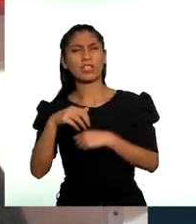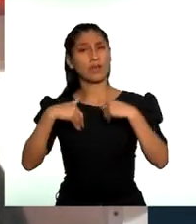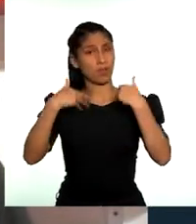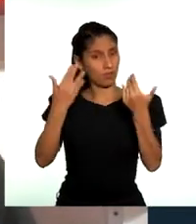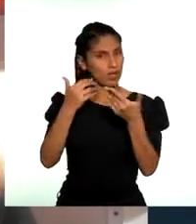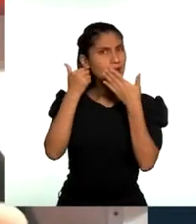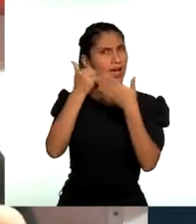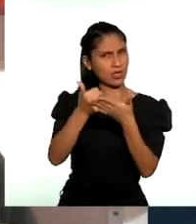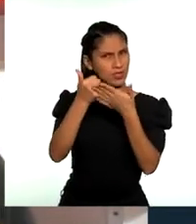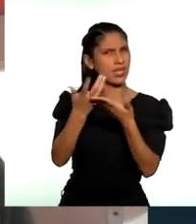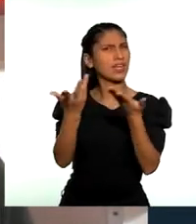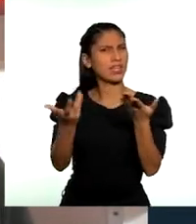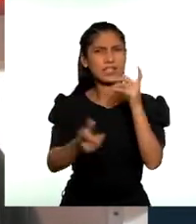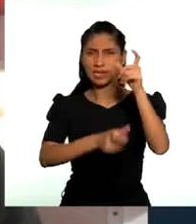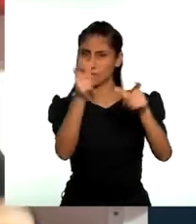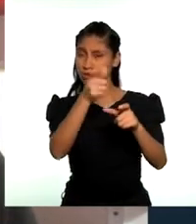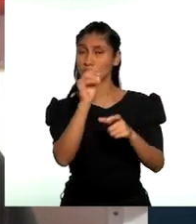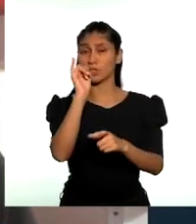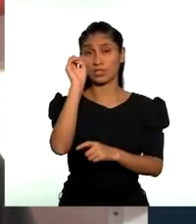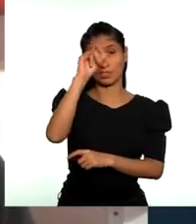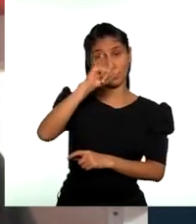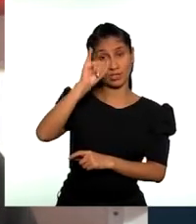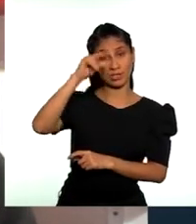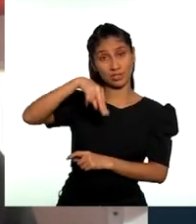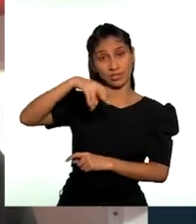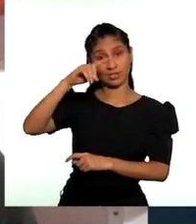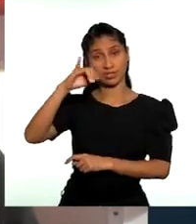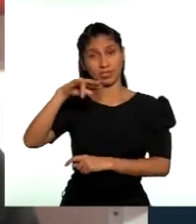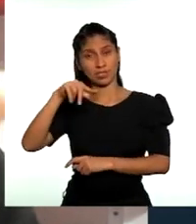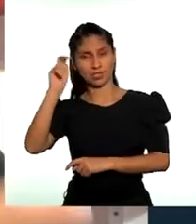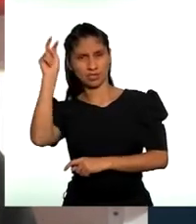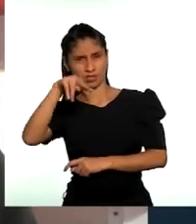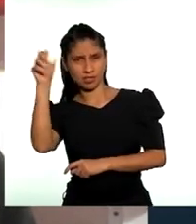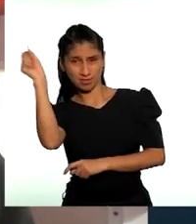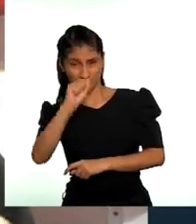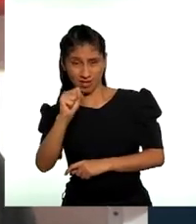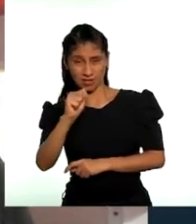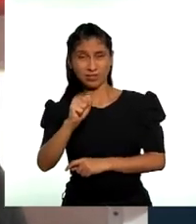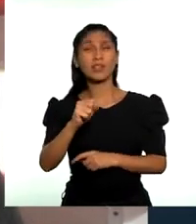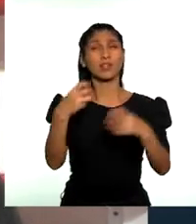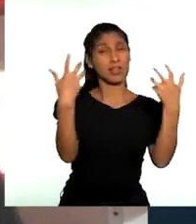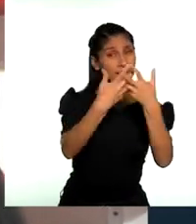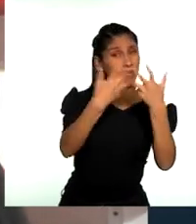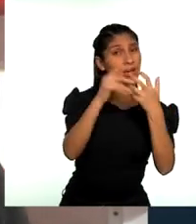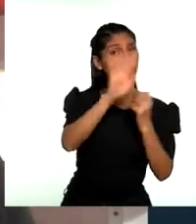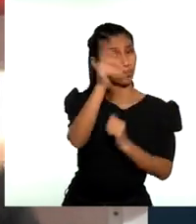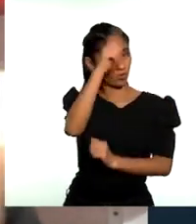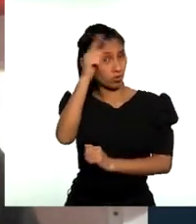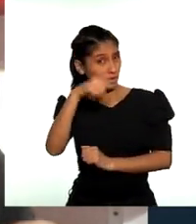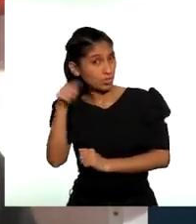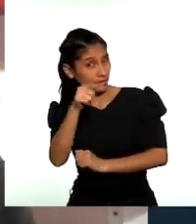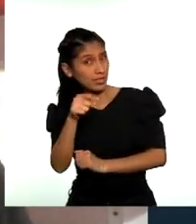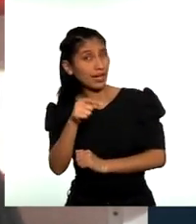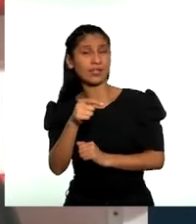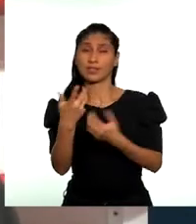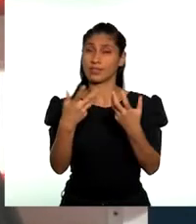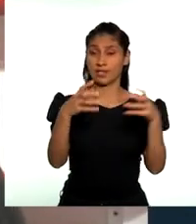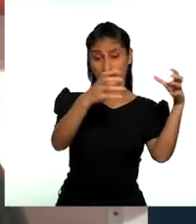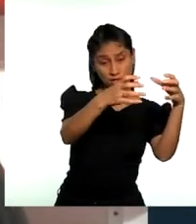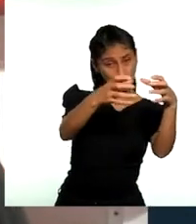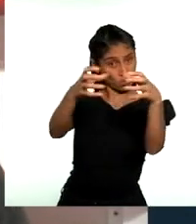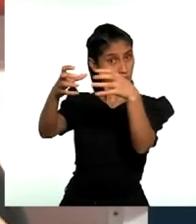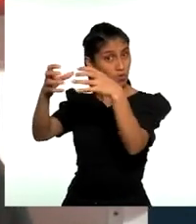de las personas indígenas que representan a este porcentaje de la población nacional, a estos pueblos,